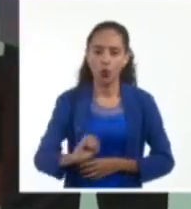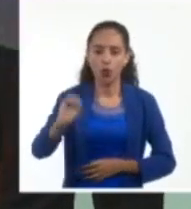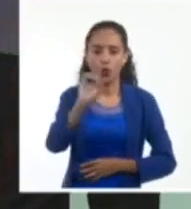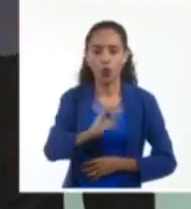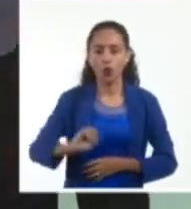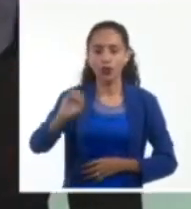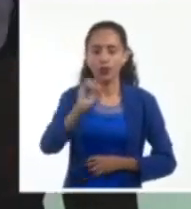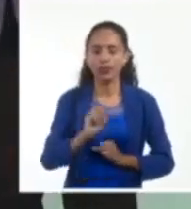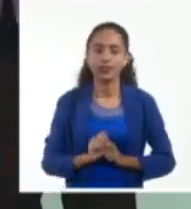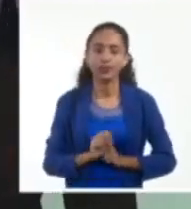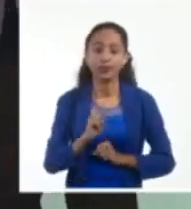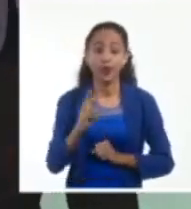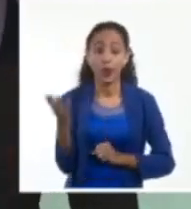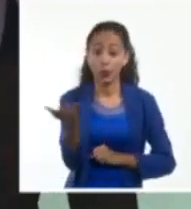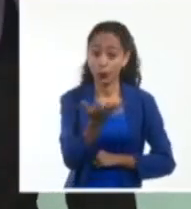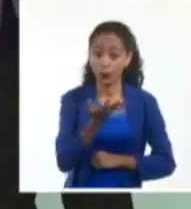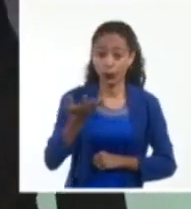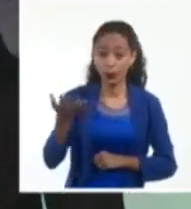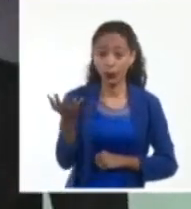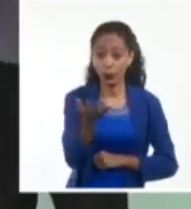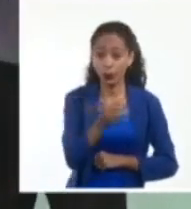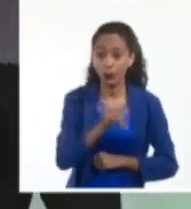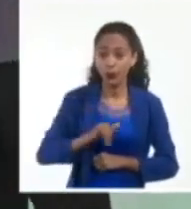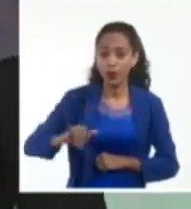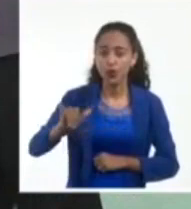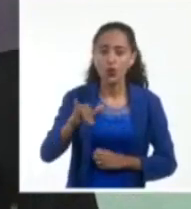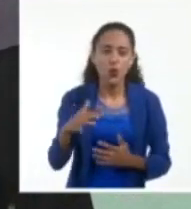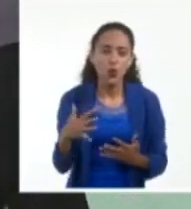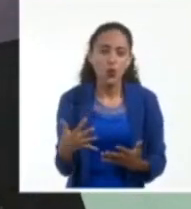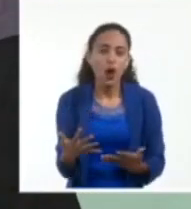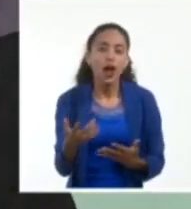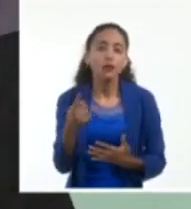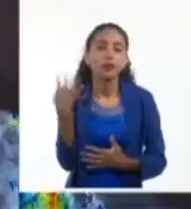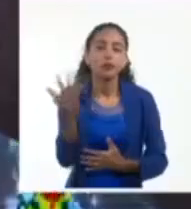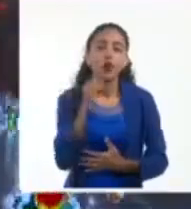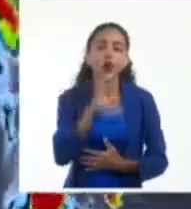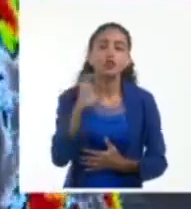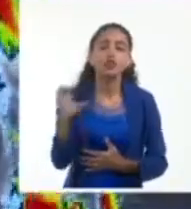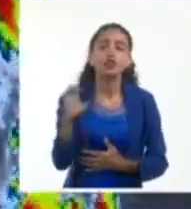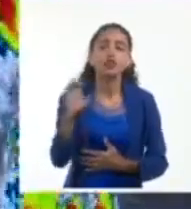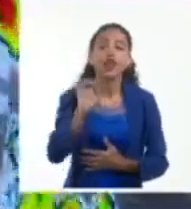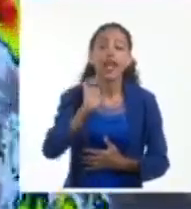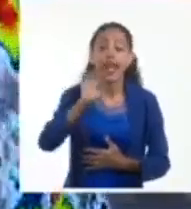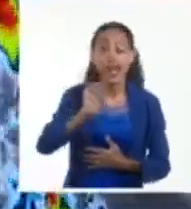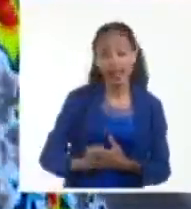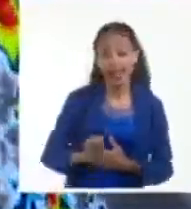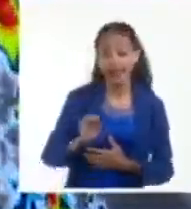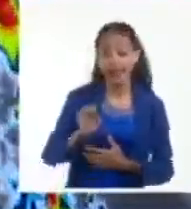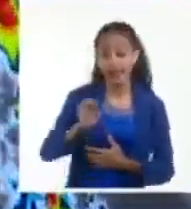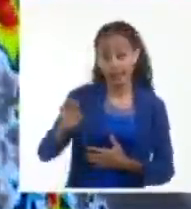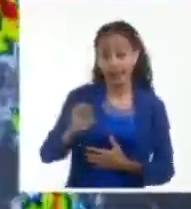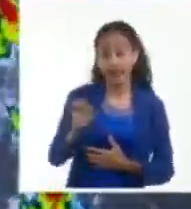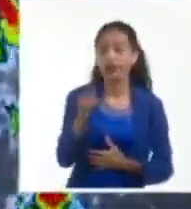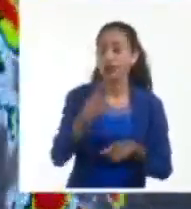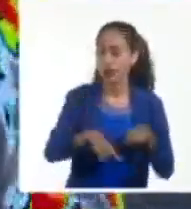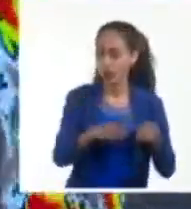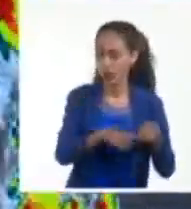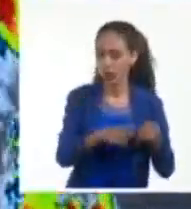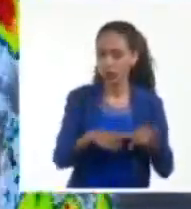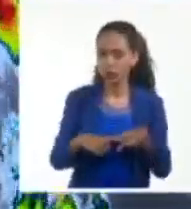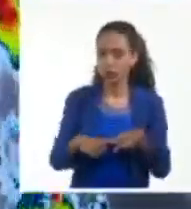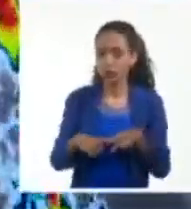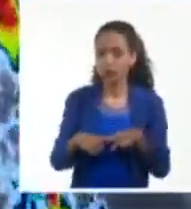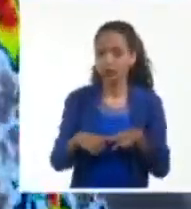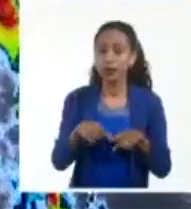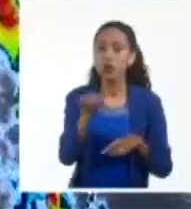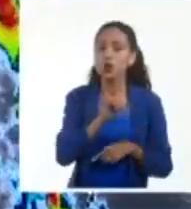del país. Los vientos responden a la circulación del sistema. En el occidente soplarán del este, en el resto del territorio nacional, entre